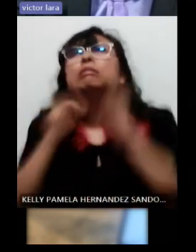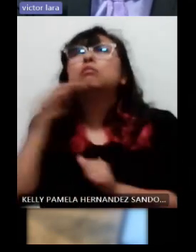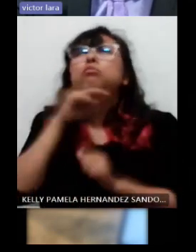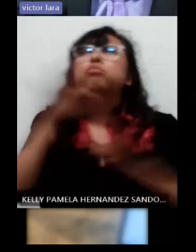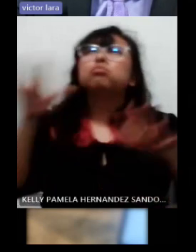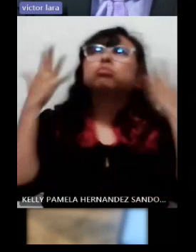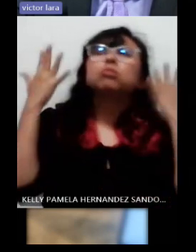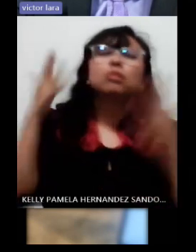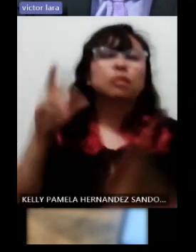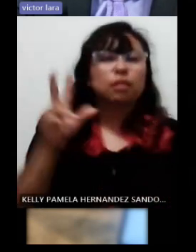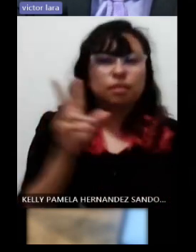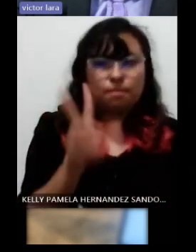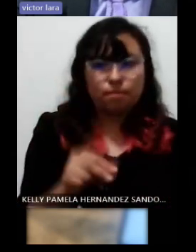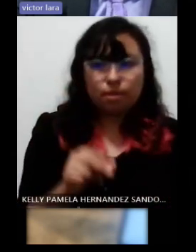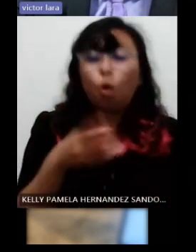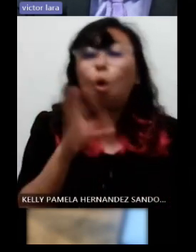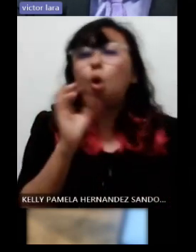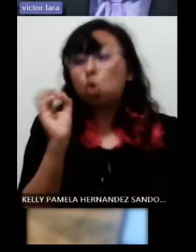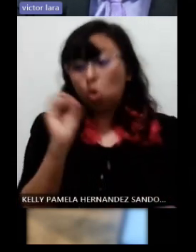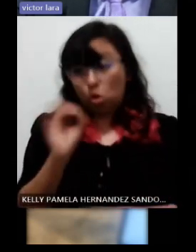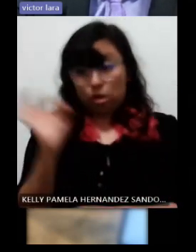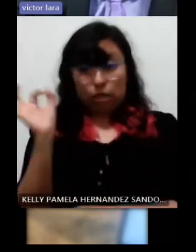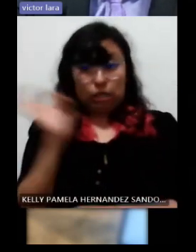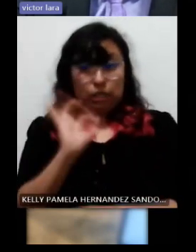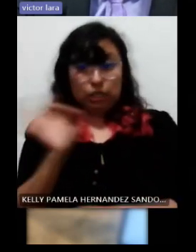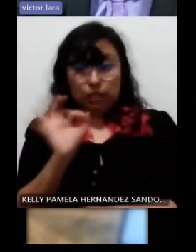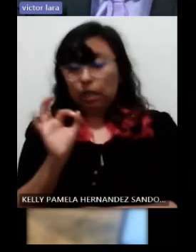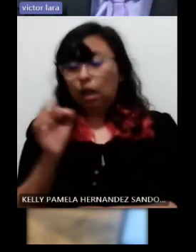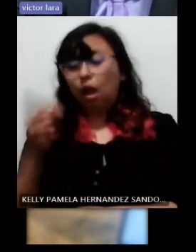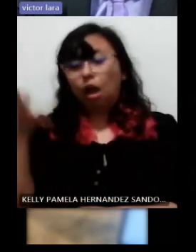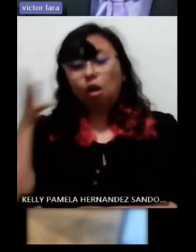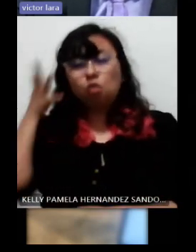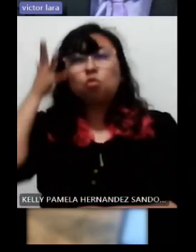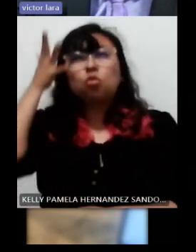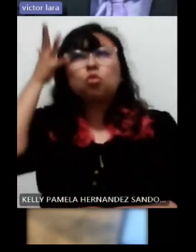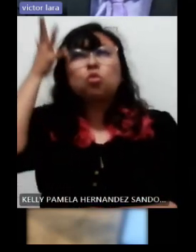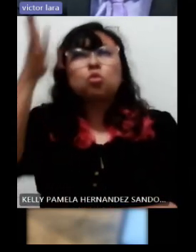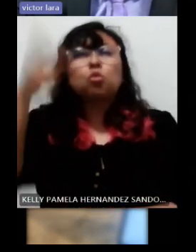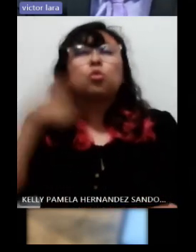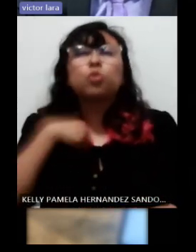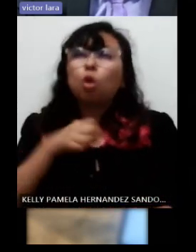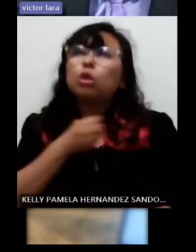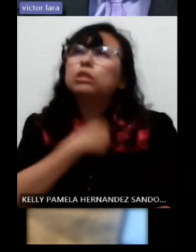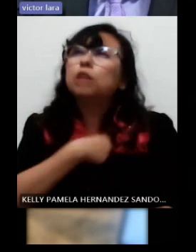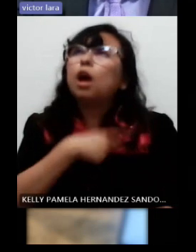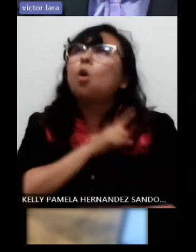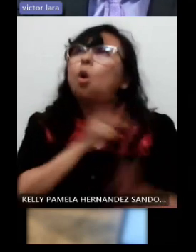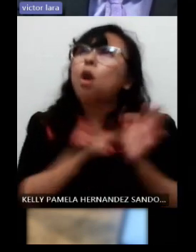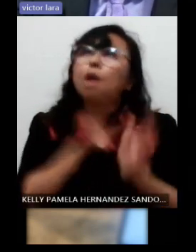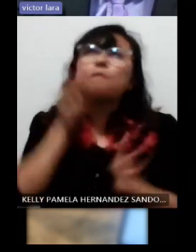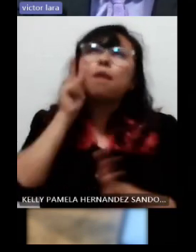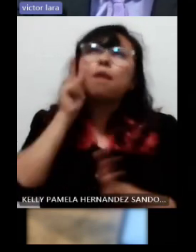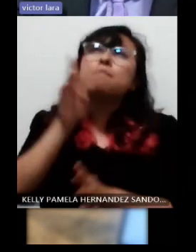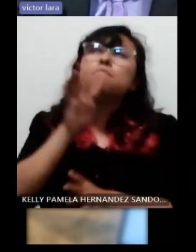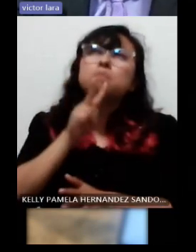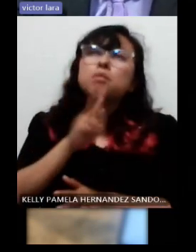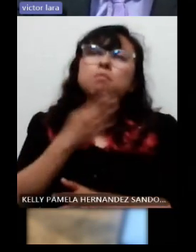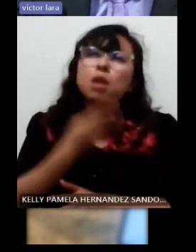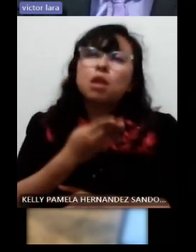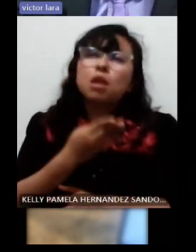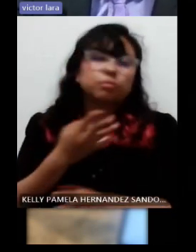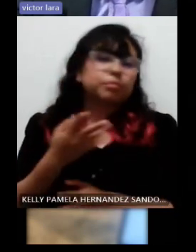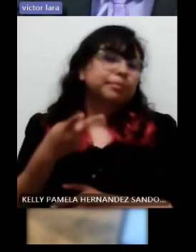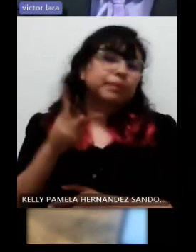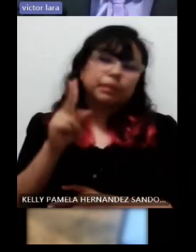que la pérdida visual a futuro se va a componer. Entonces, son situaciones que sí deben de ser valoradas